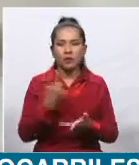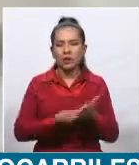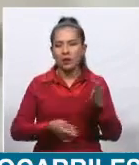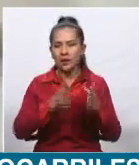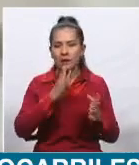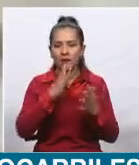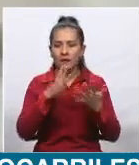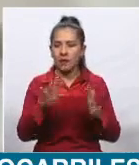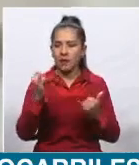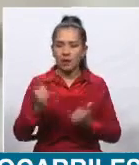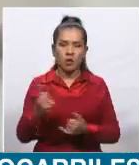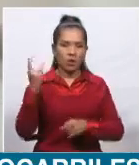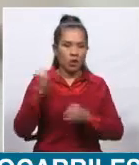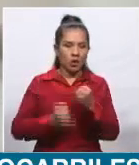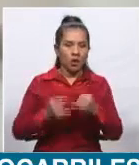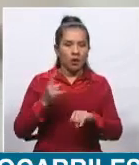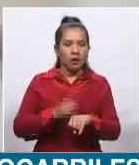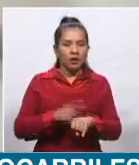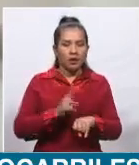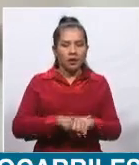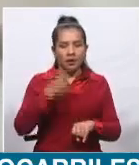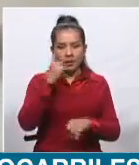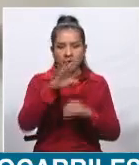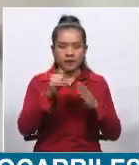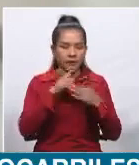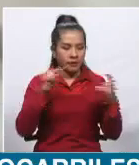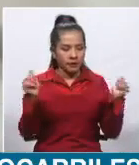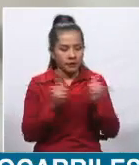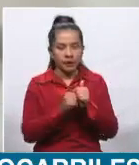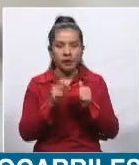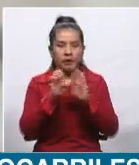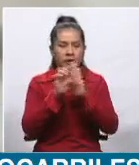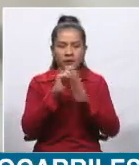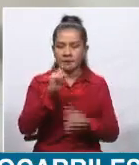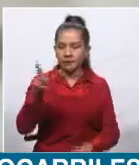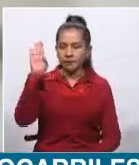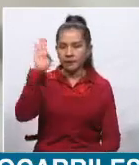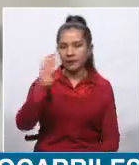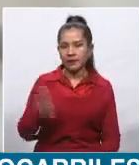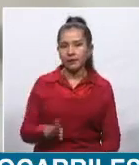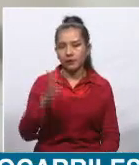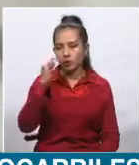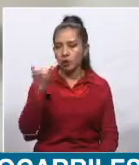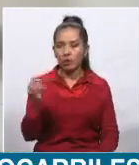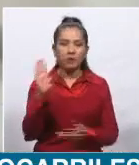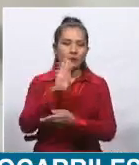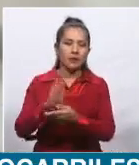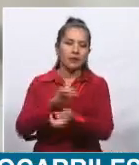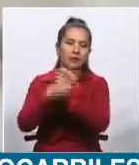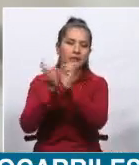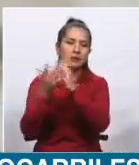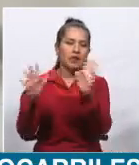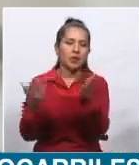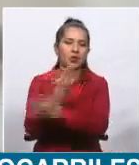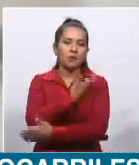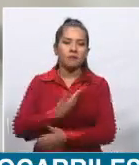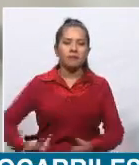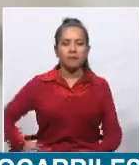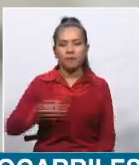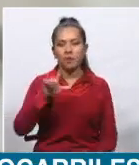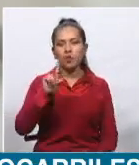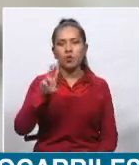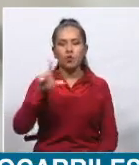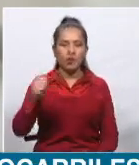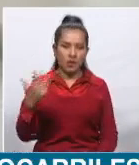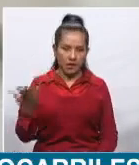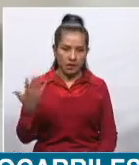en este último tiempo con el Brasil, tomando en cuenta que incluso hay un cambio de gobierno? Está el presidente Luis Inácio Lula de Asilva,